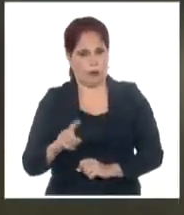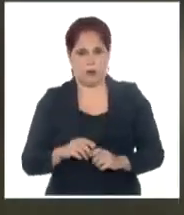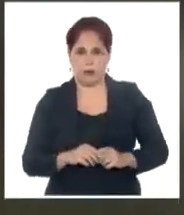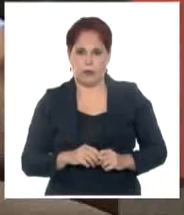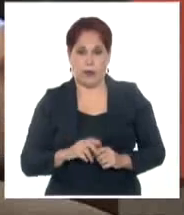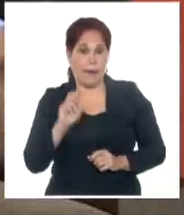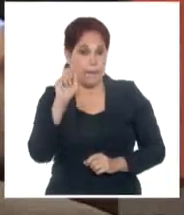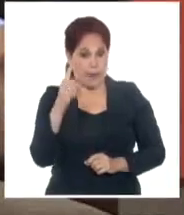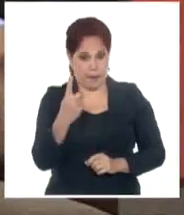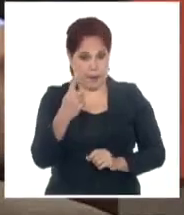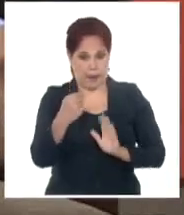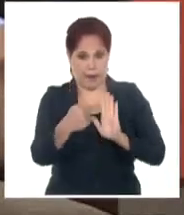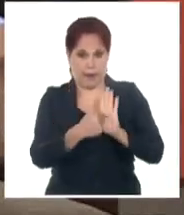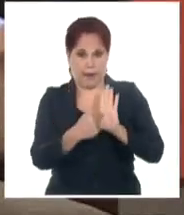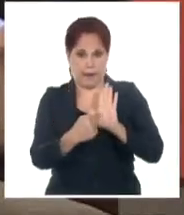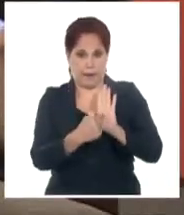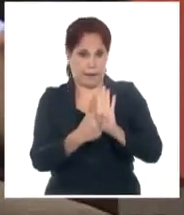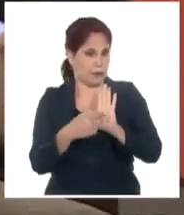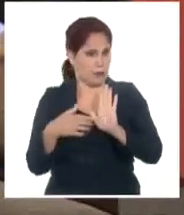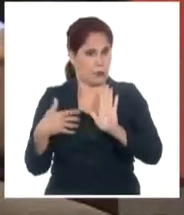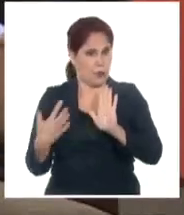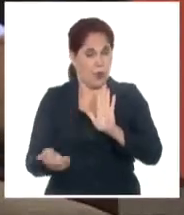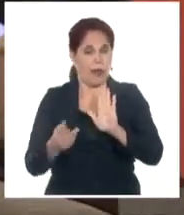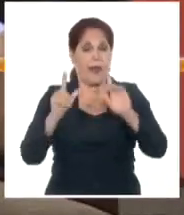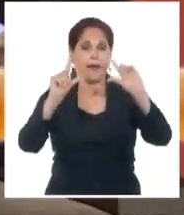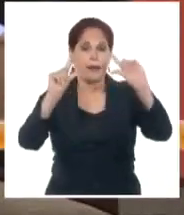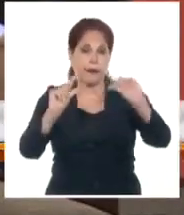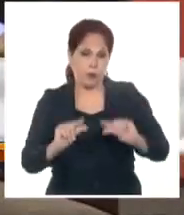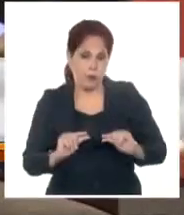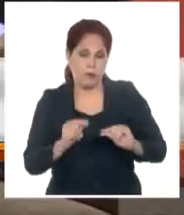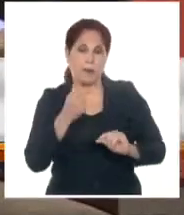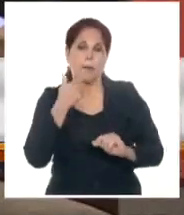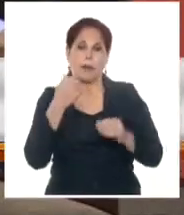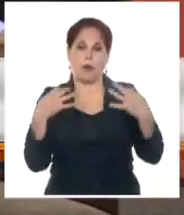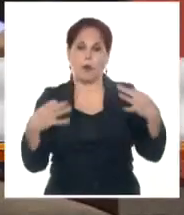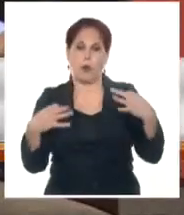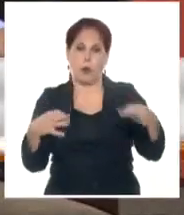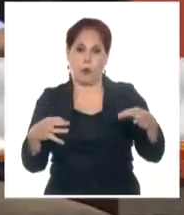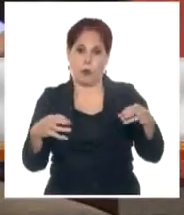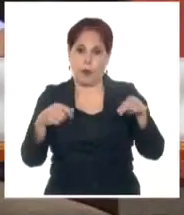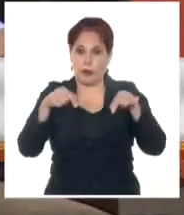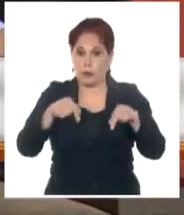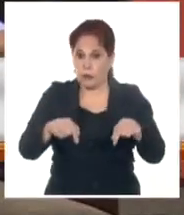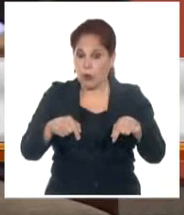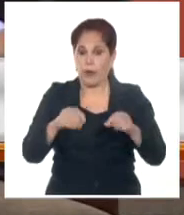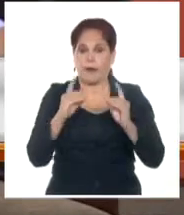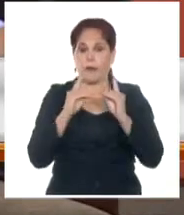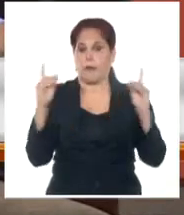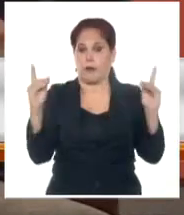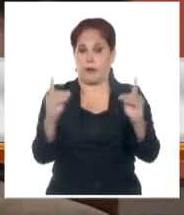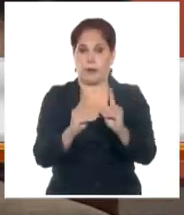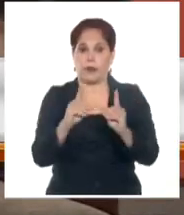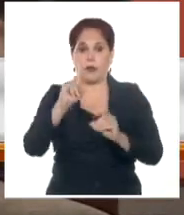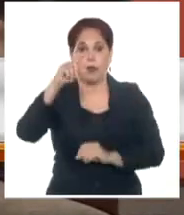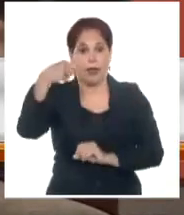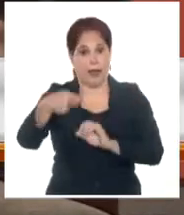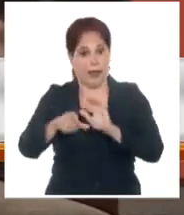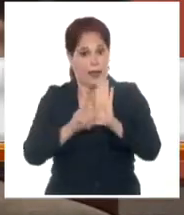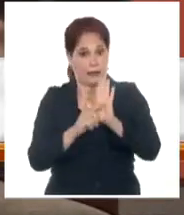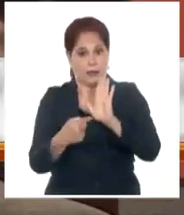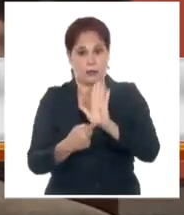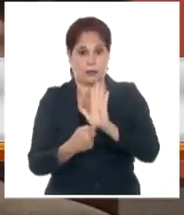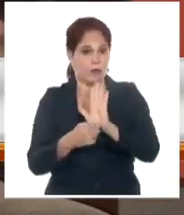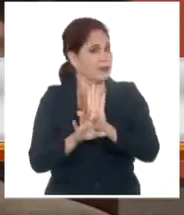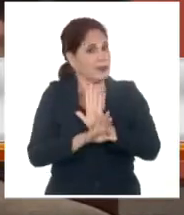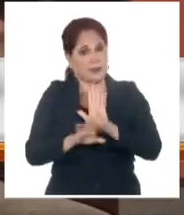Un primer elemento que nos va a permitir es reducir el número de documentos que hoy tenemos en el Departamento de Legalizaciones, que